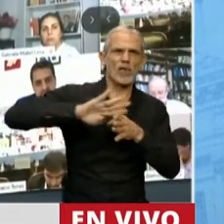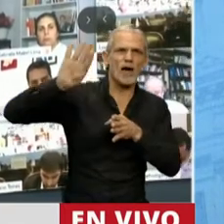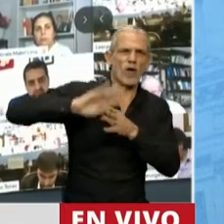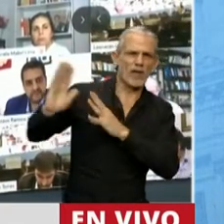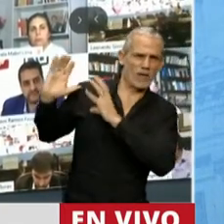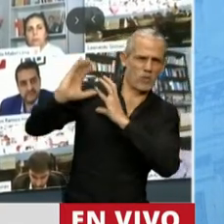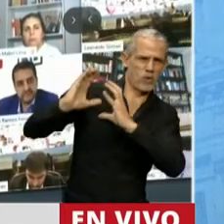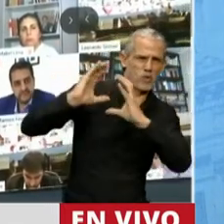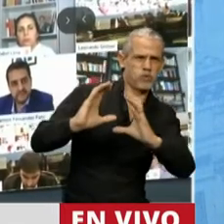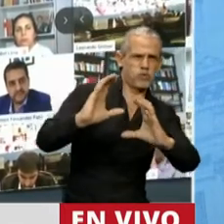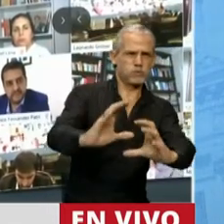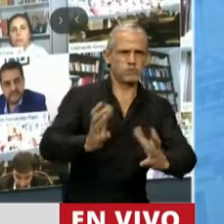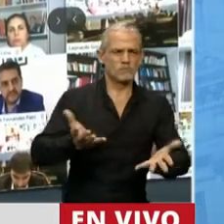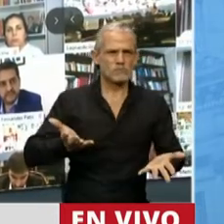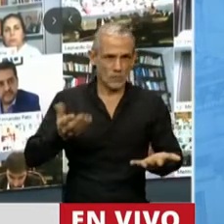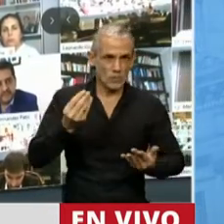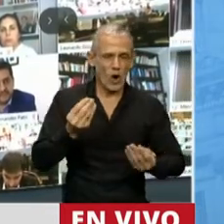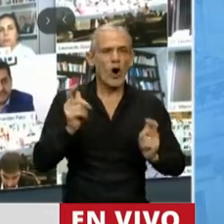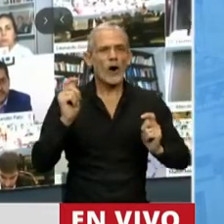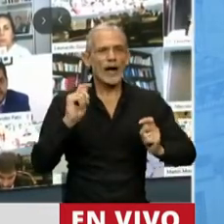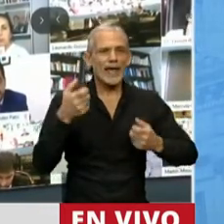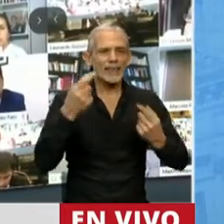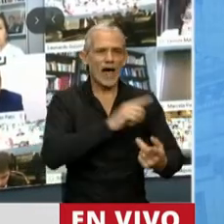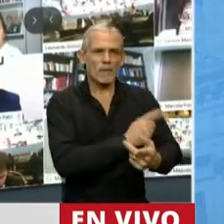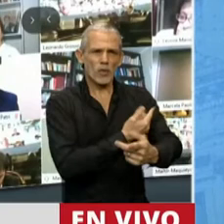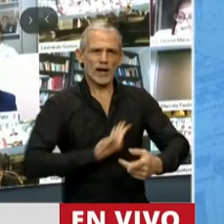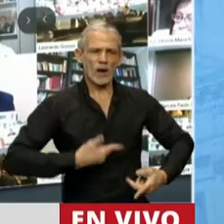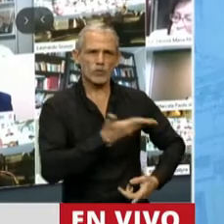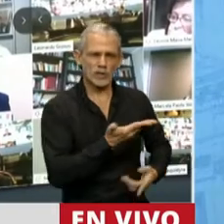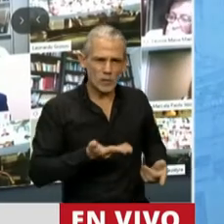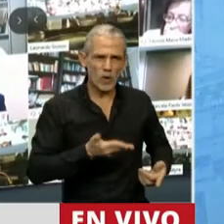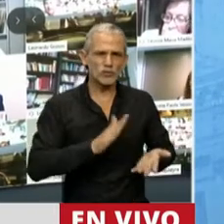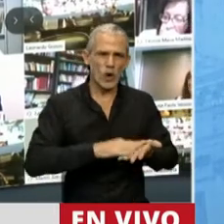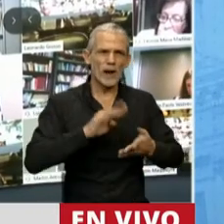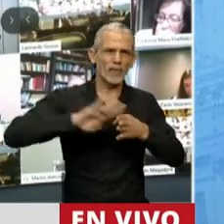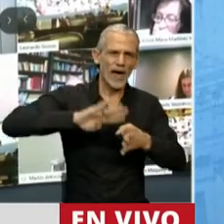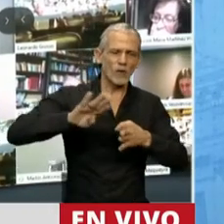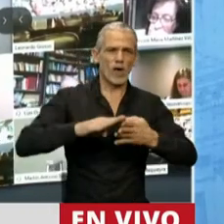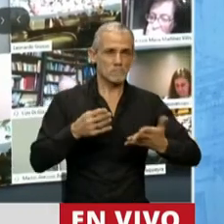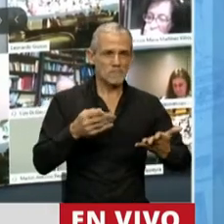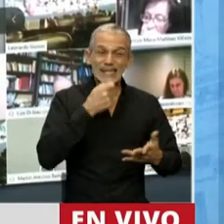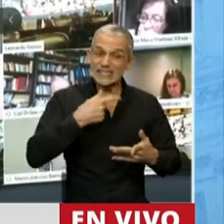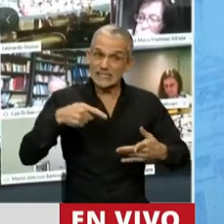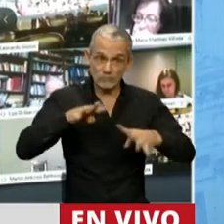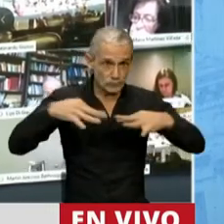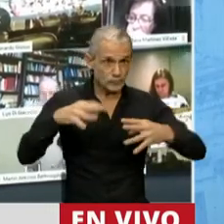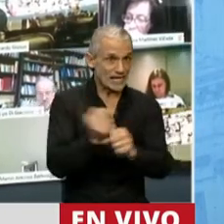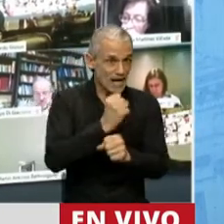y de las facultades que se le da al Poder Ejecutivo. ¿Sabe qué pasa, presidente? Cuando se aprueban